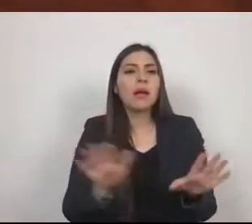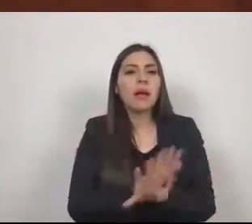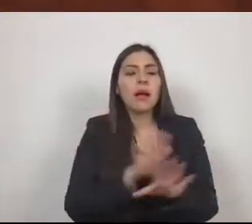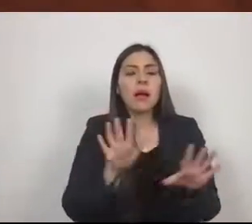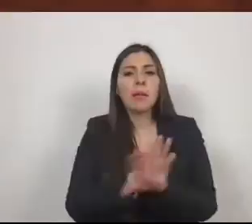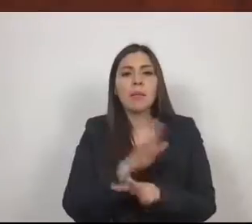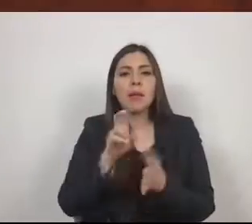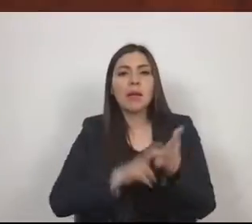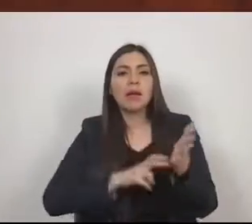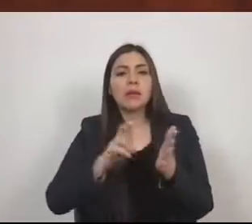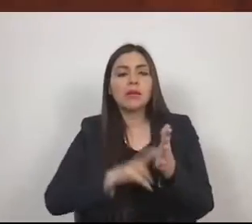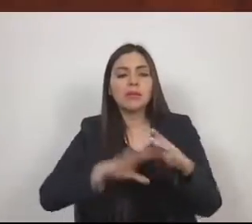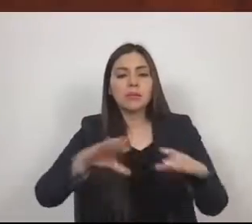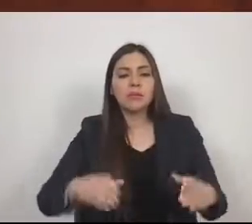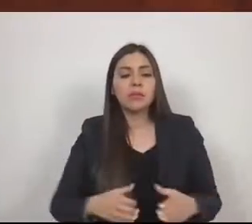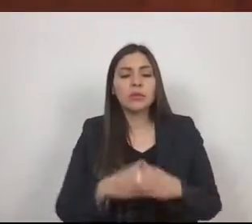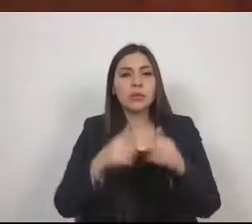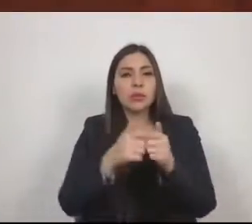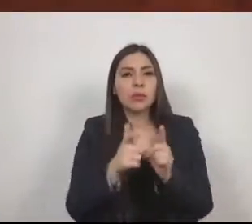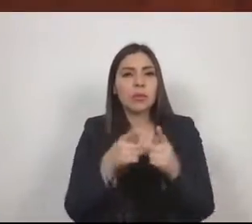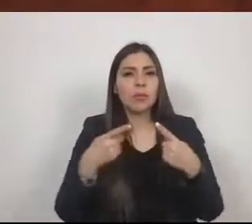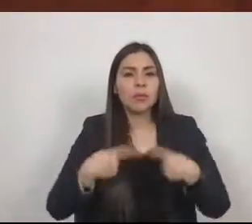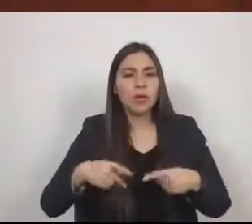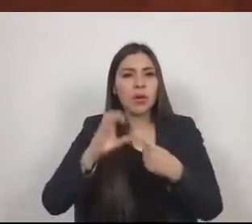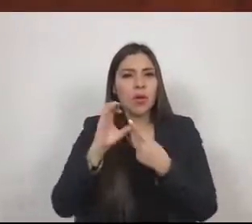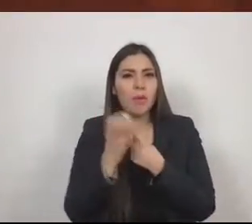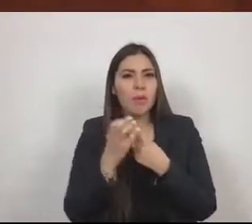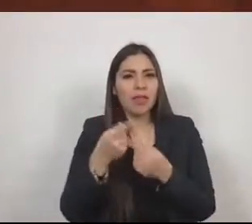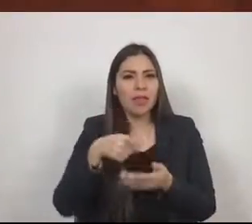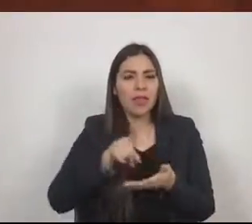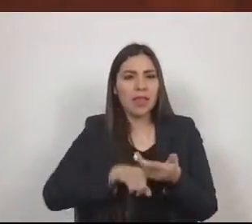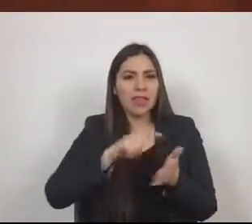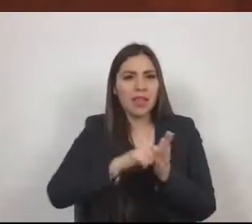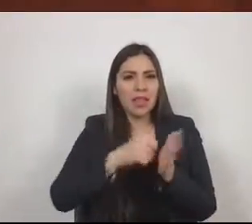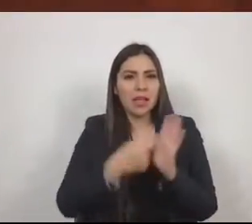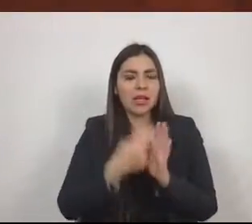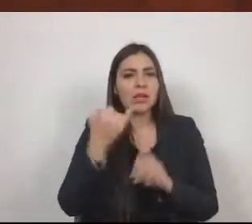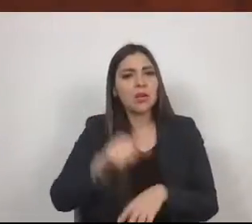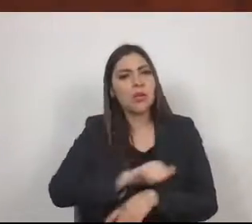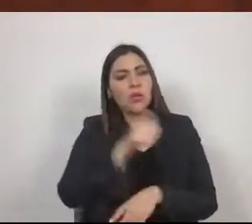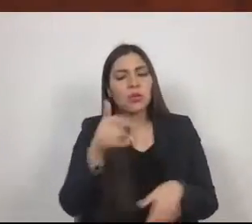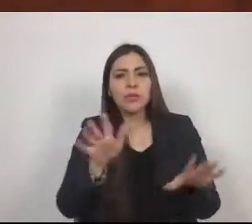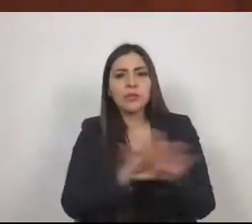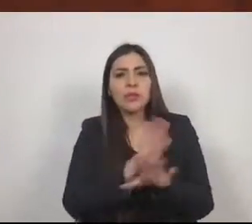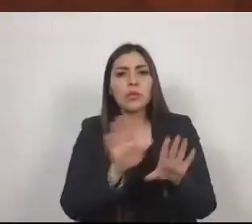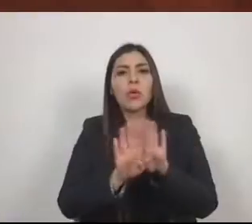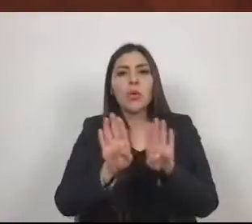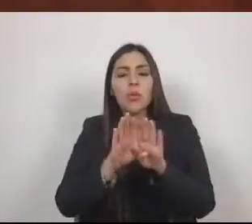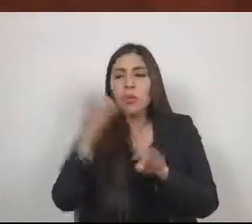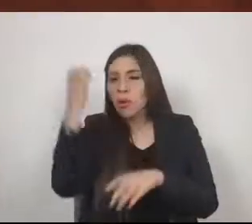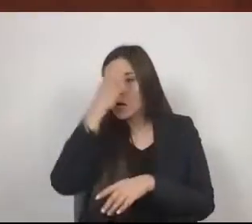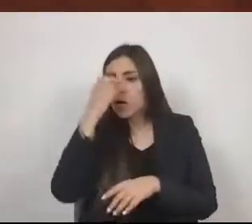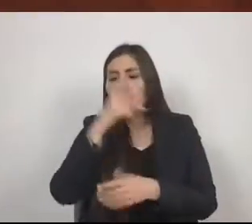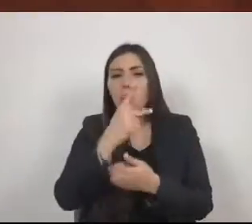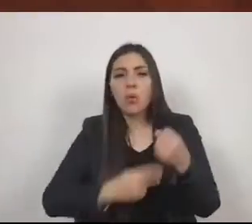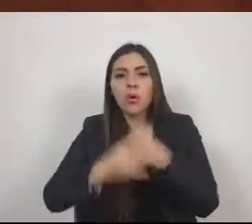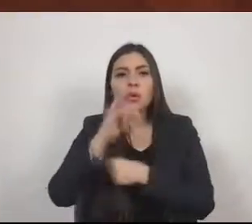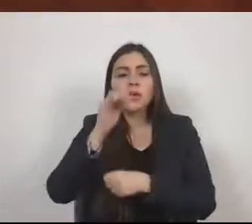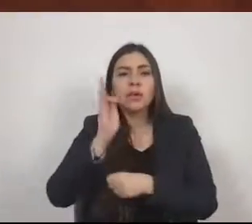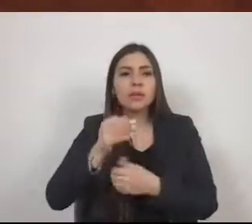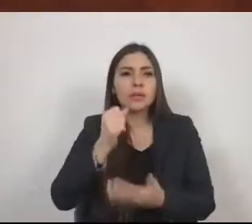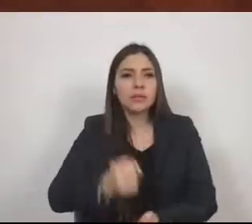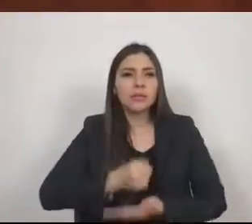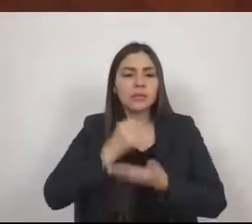comité técnico y se eficientaron los mecanismos para evaluar y financiar proyectos. De los 22